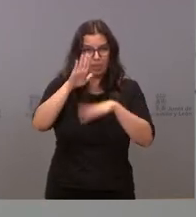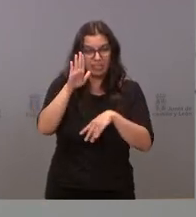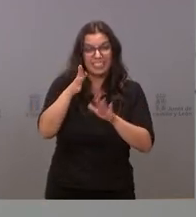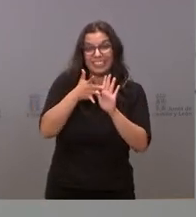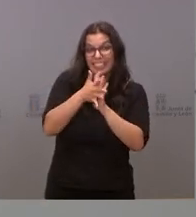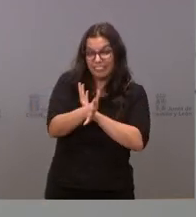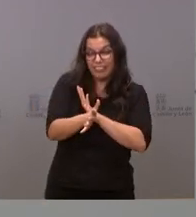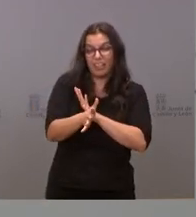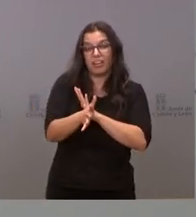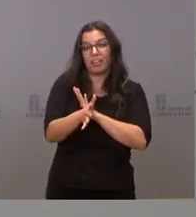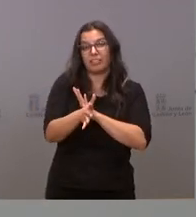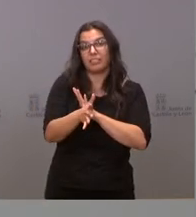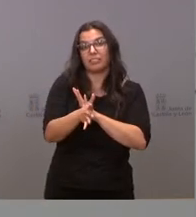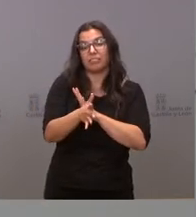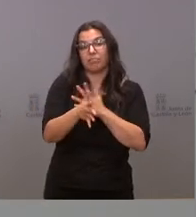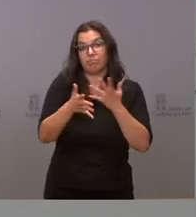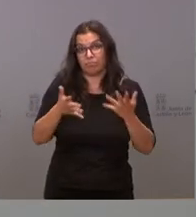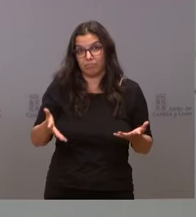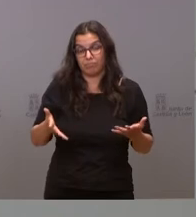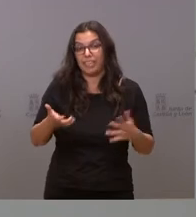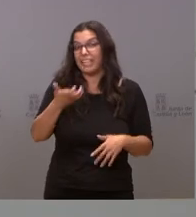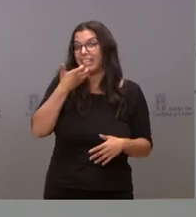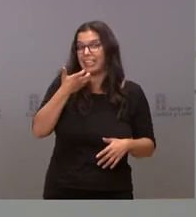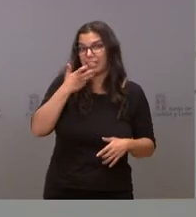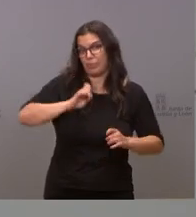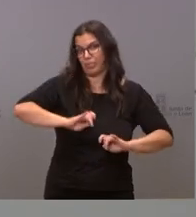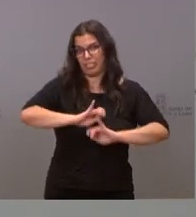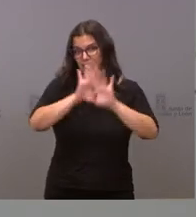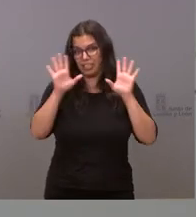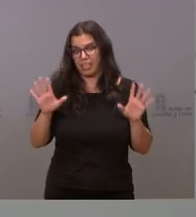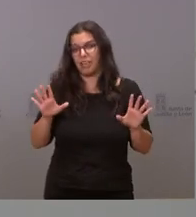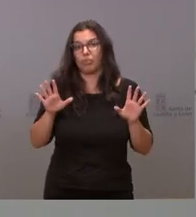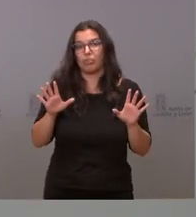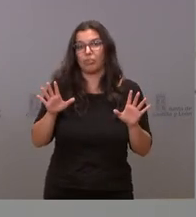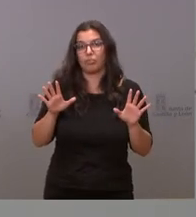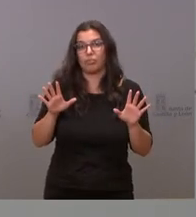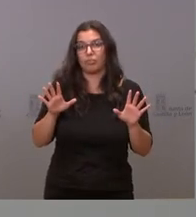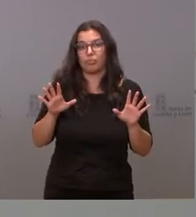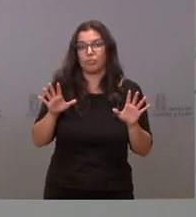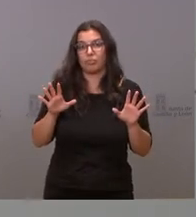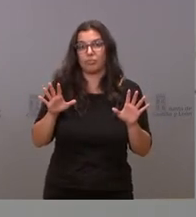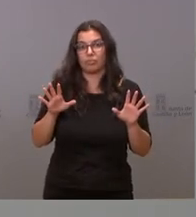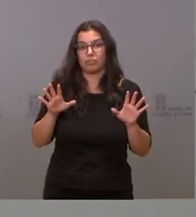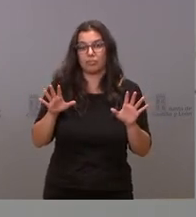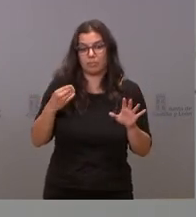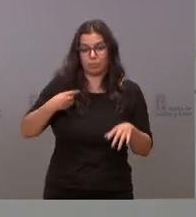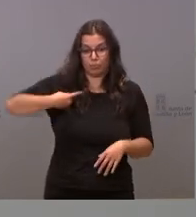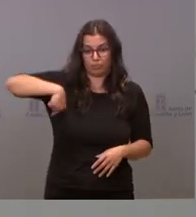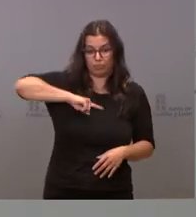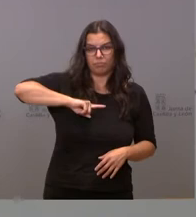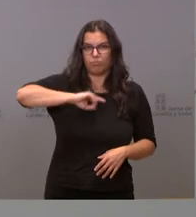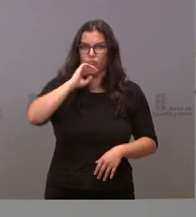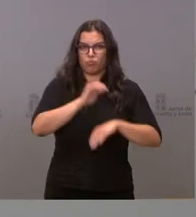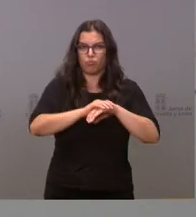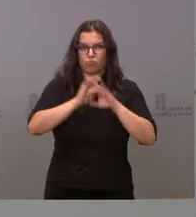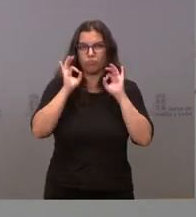por tanto, de ejemplos concretos de lo que estamos cumpliendo el pacto